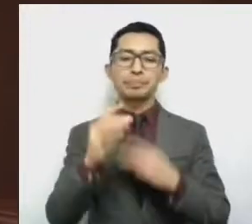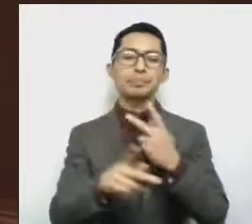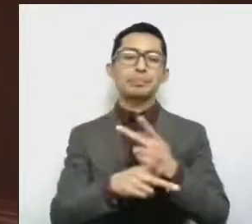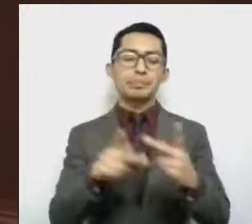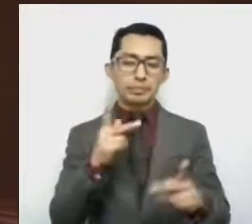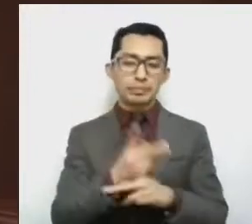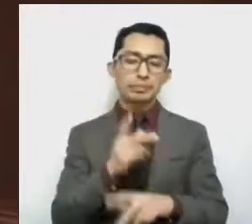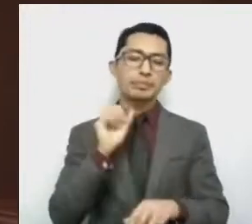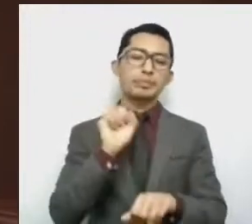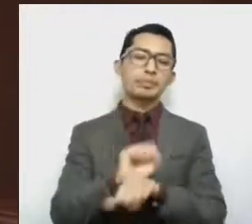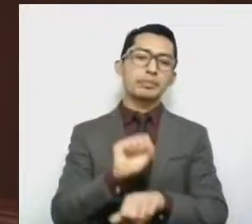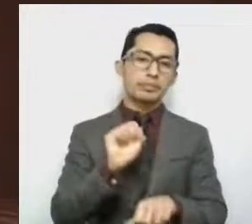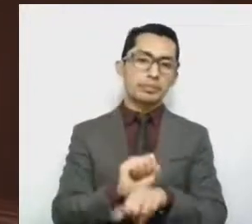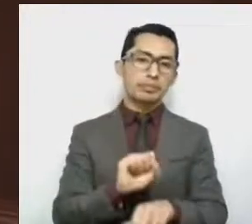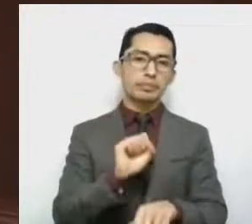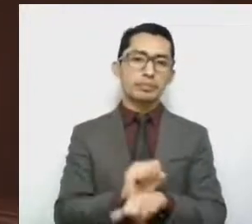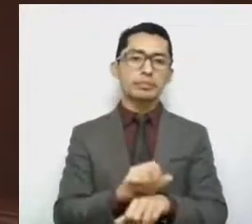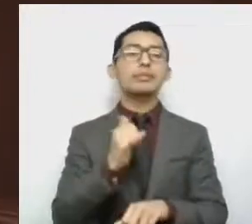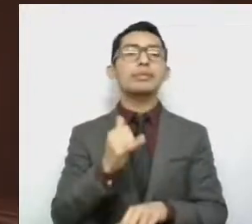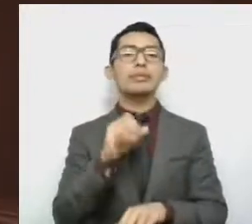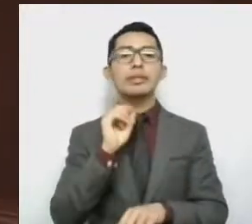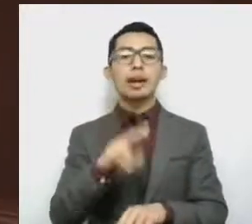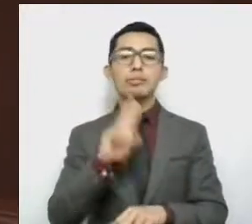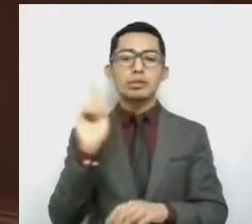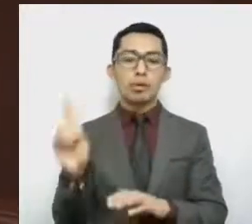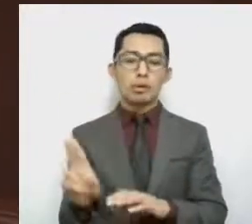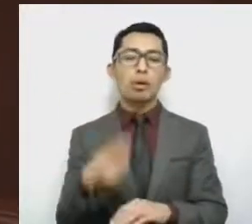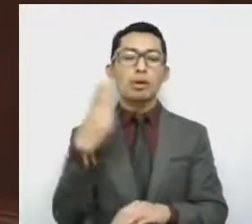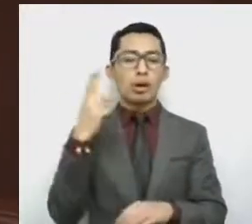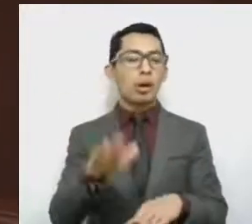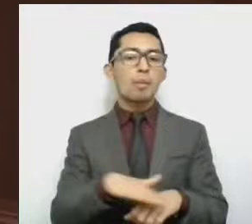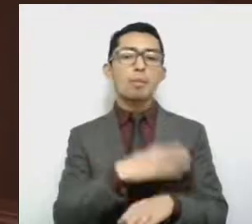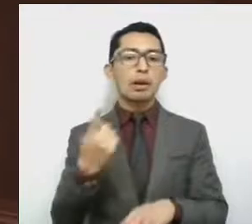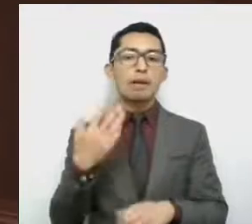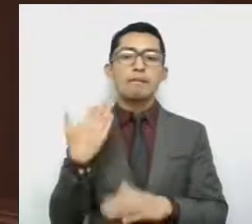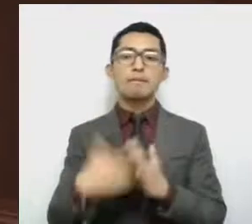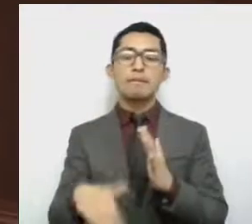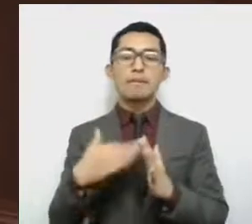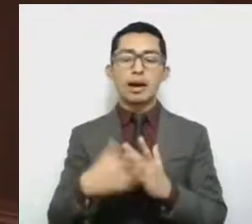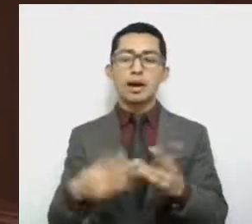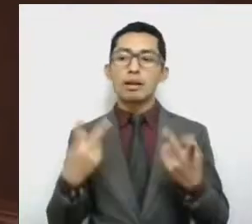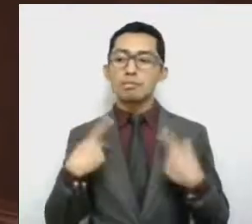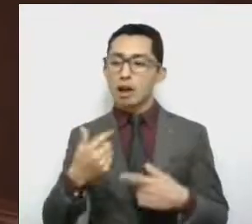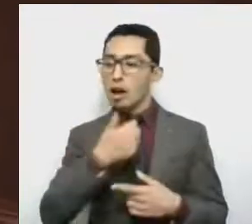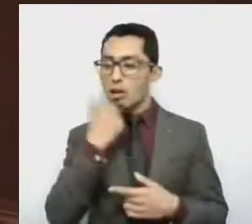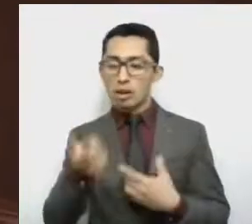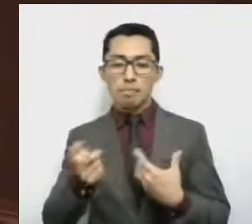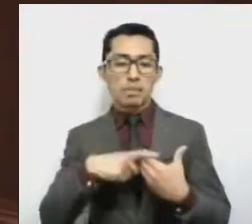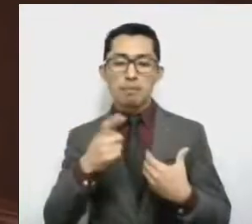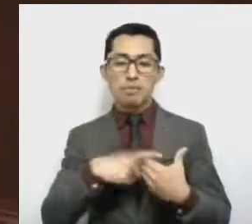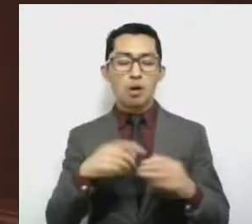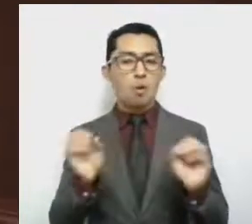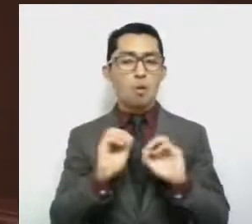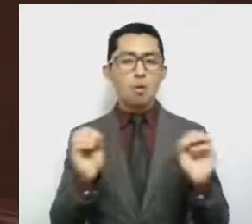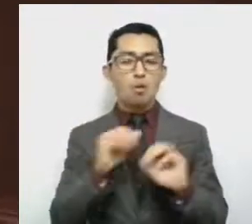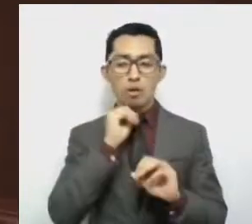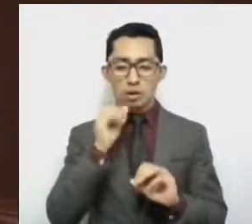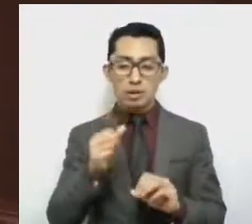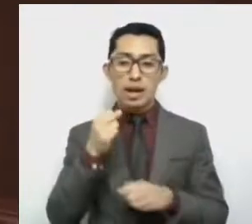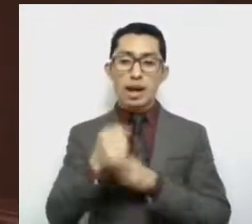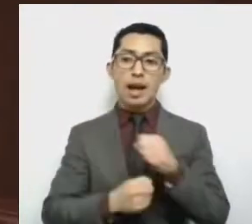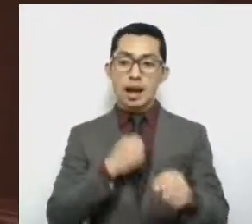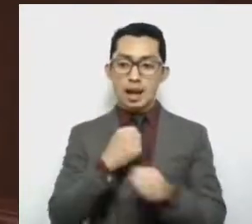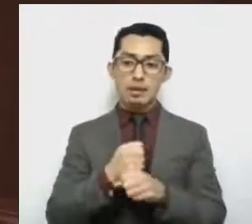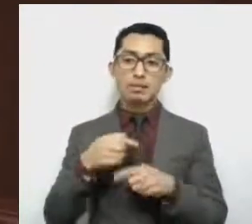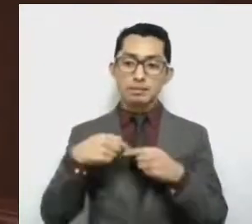secundaria y de nivel superior por la falta de matrícula. Y durante este año se corre el riesgo